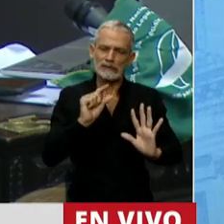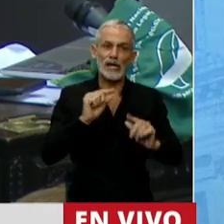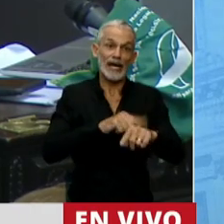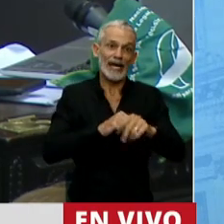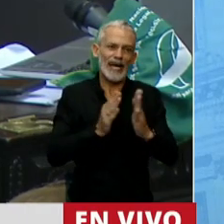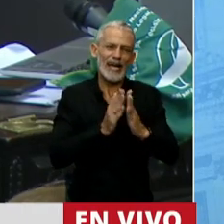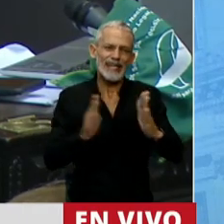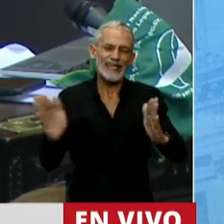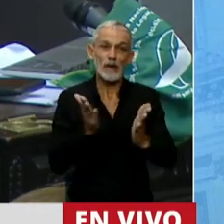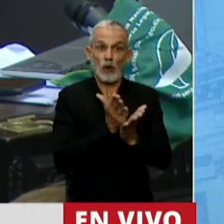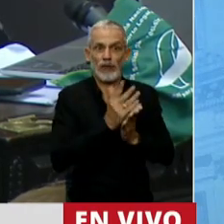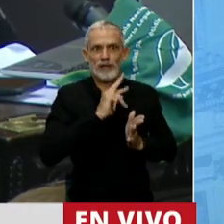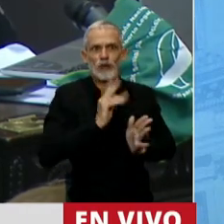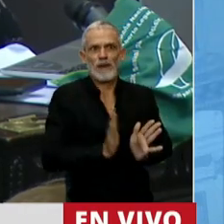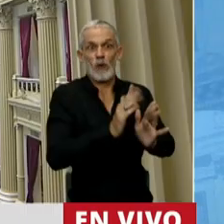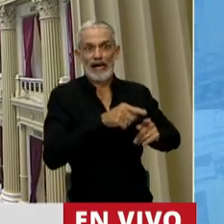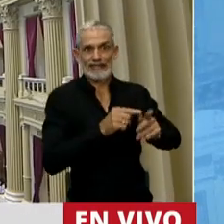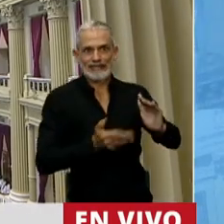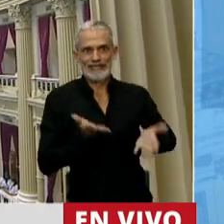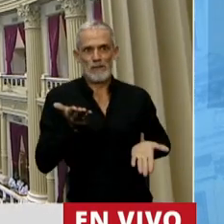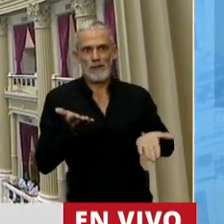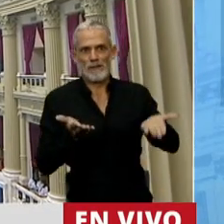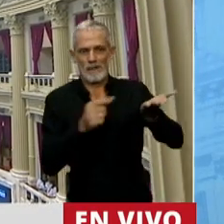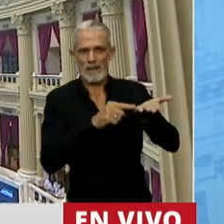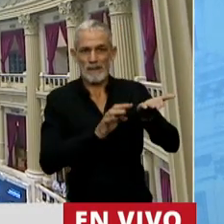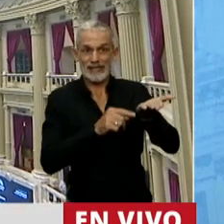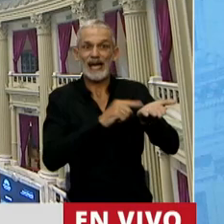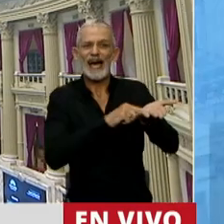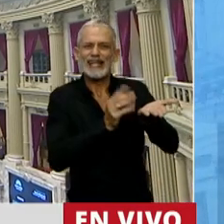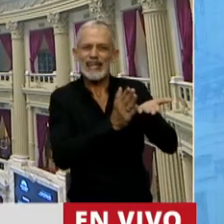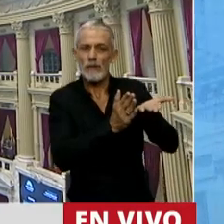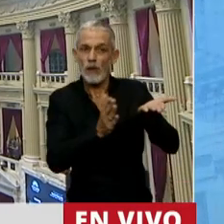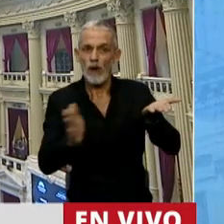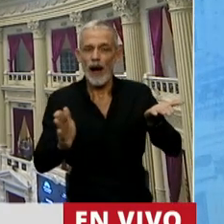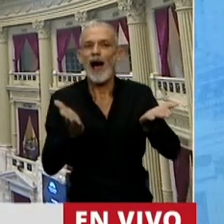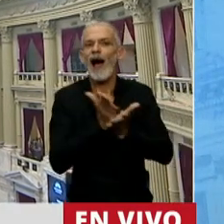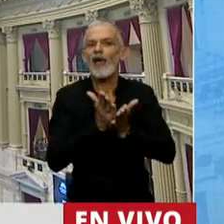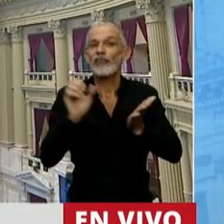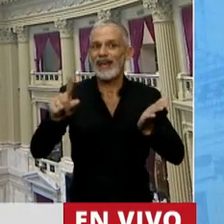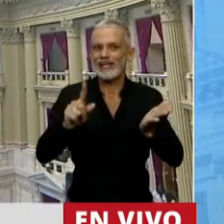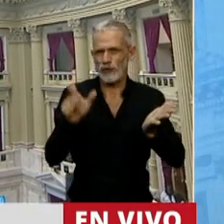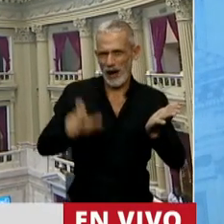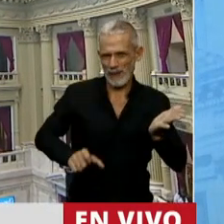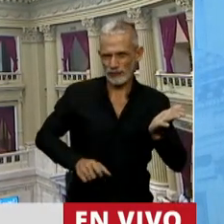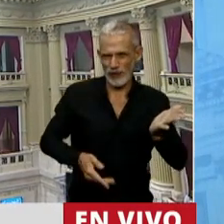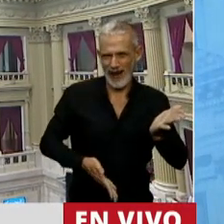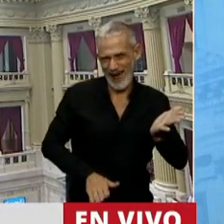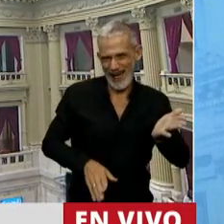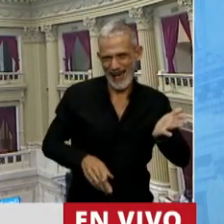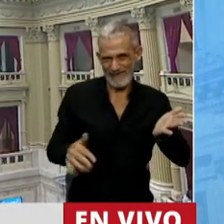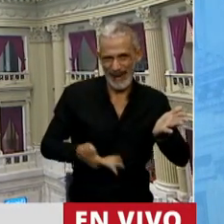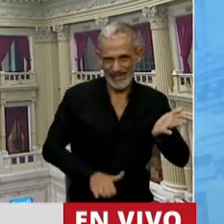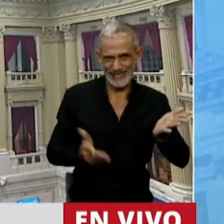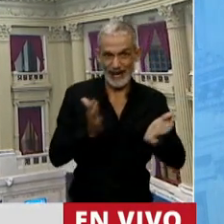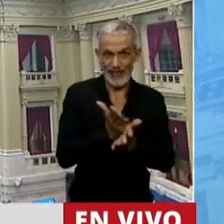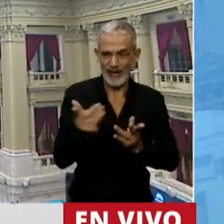tiempo prevalece el derecho de la mujer y pasado ese periodo de tiempo prevalece el de la persona por nacer.